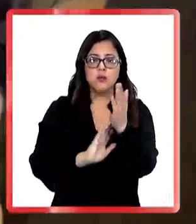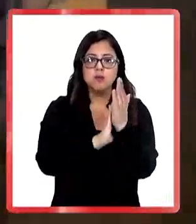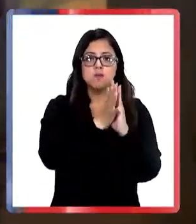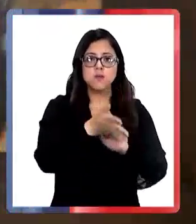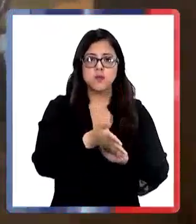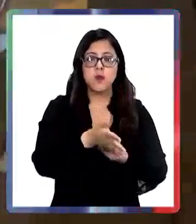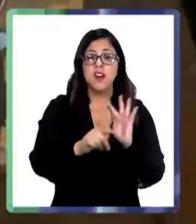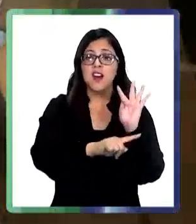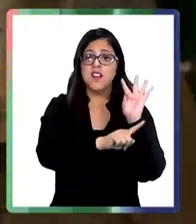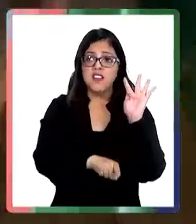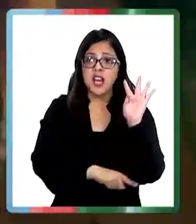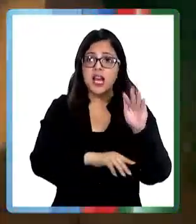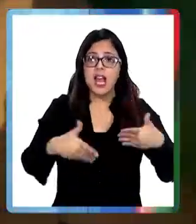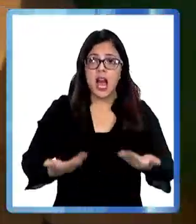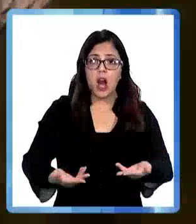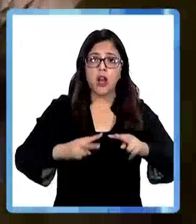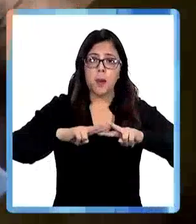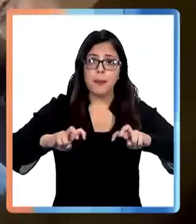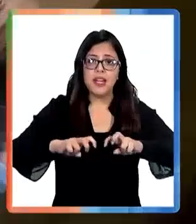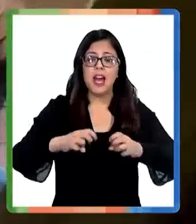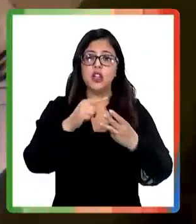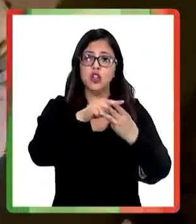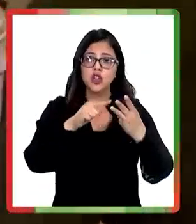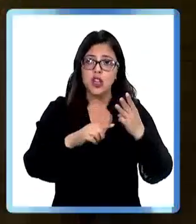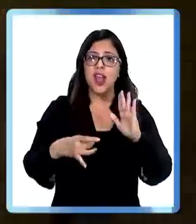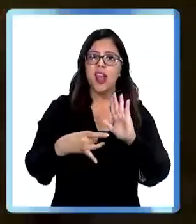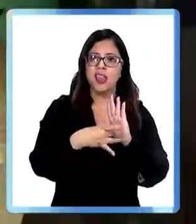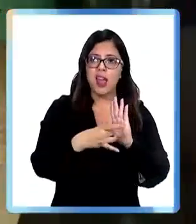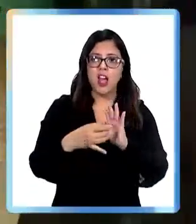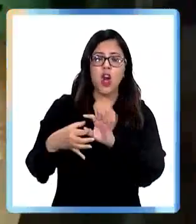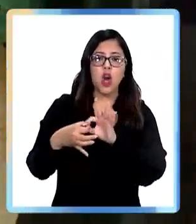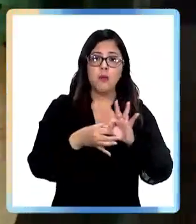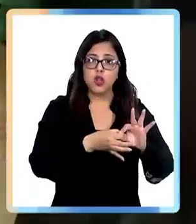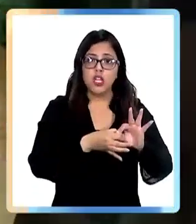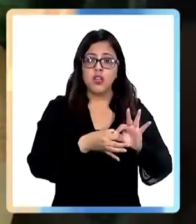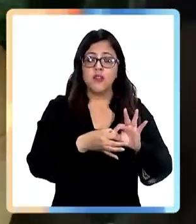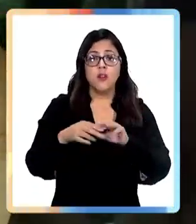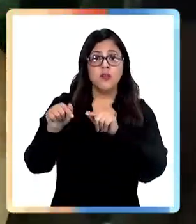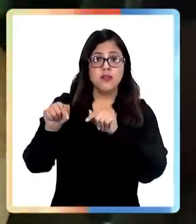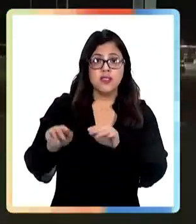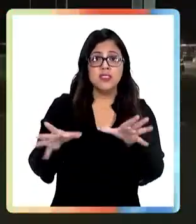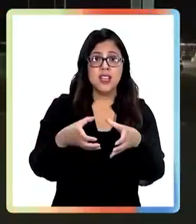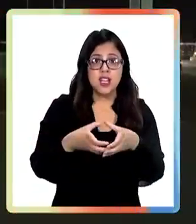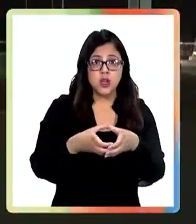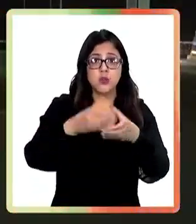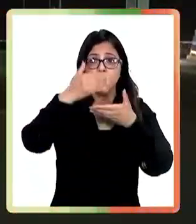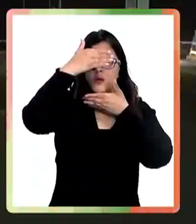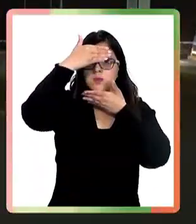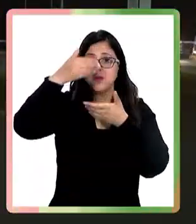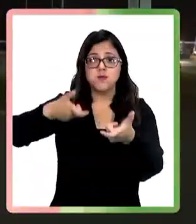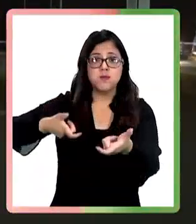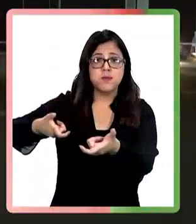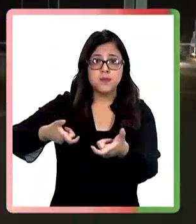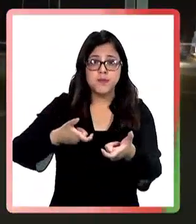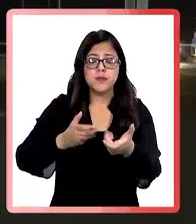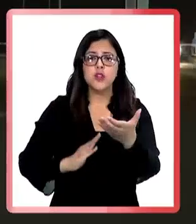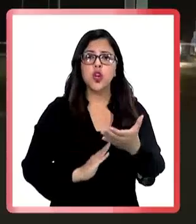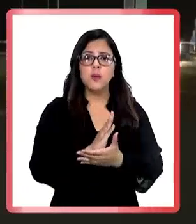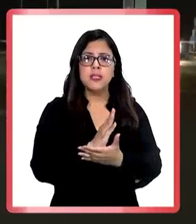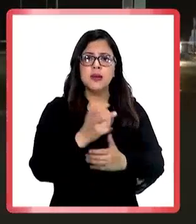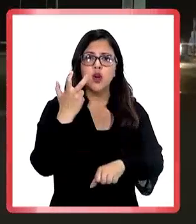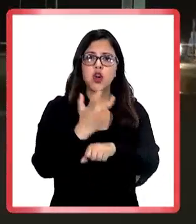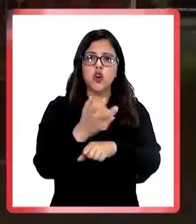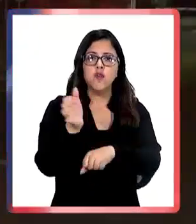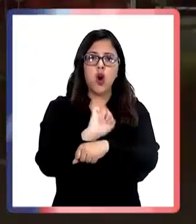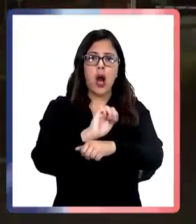El Ministerio Público está investigando al menos tres delitos, porque las acciones delictuales del grupo de encapuchados armados comenzaron con